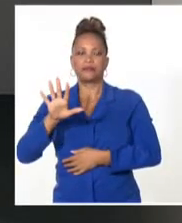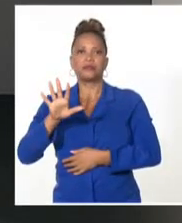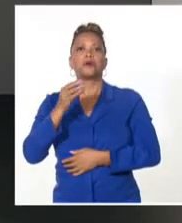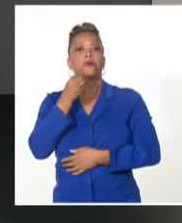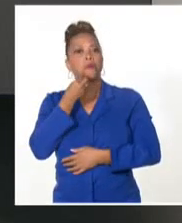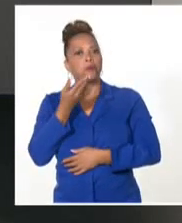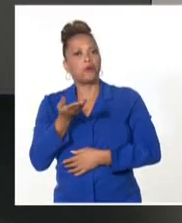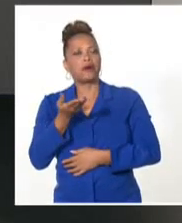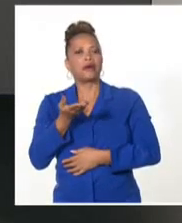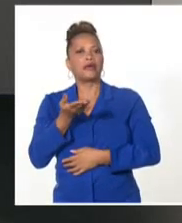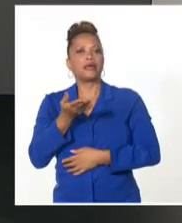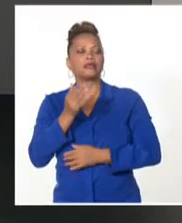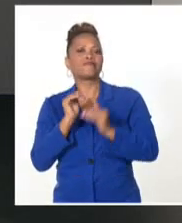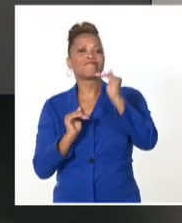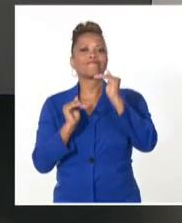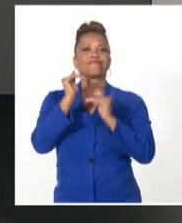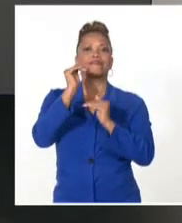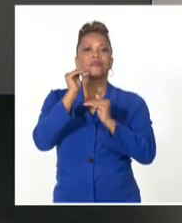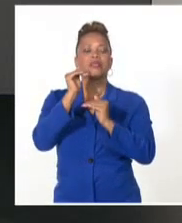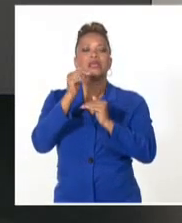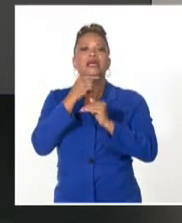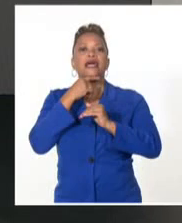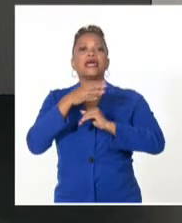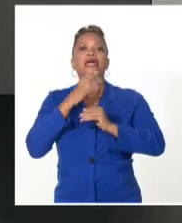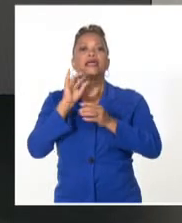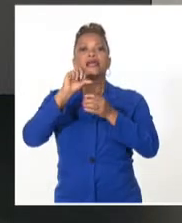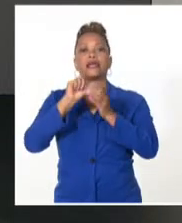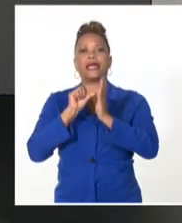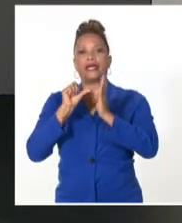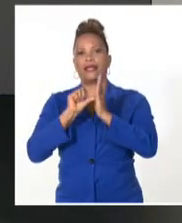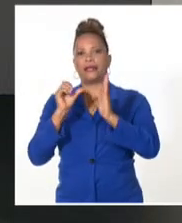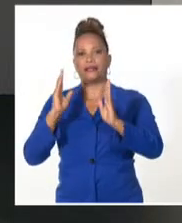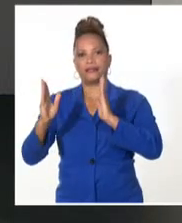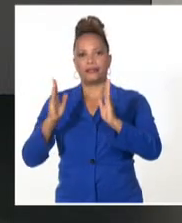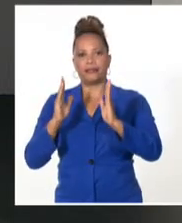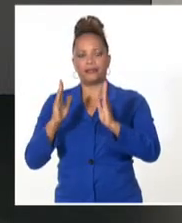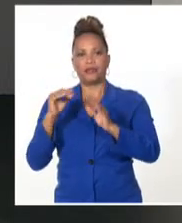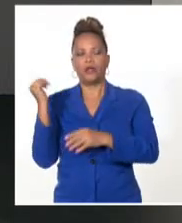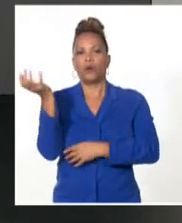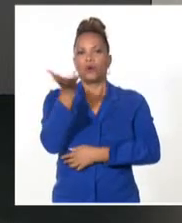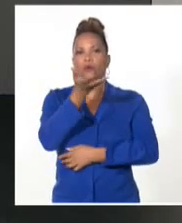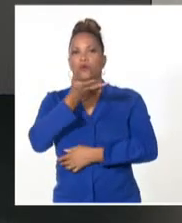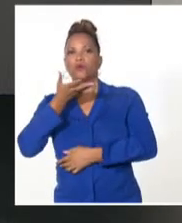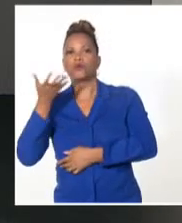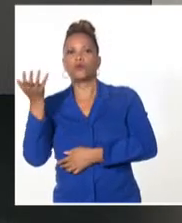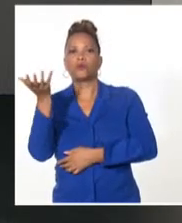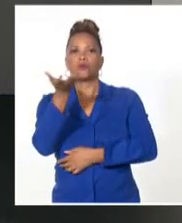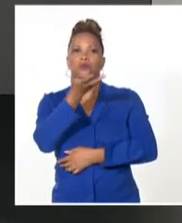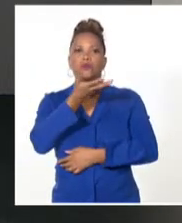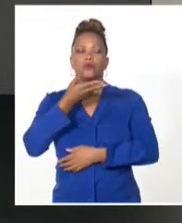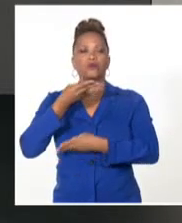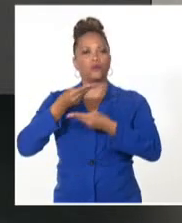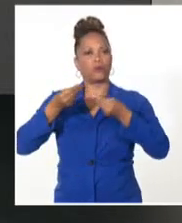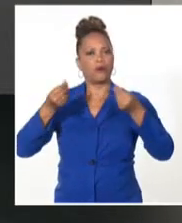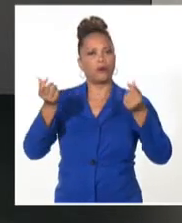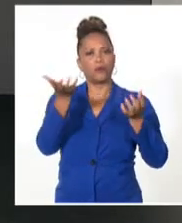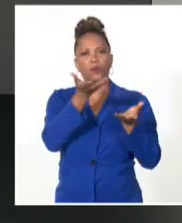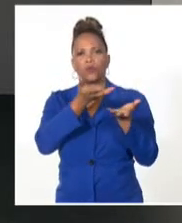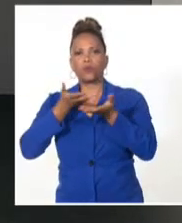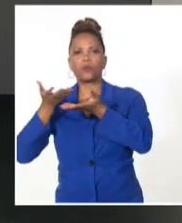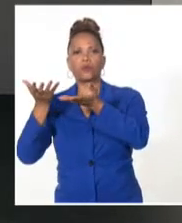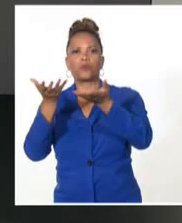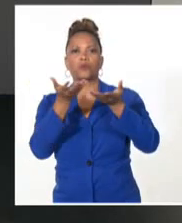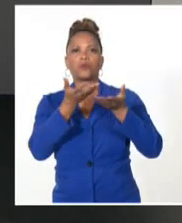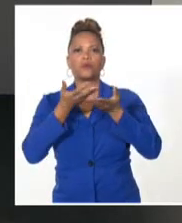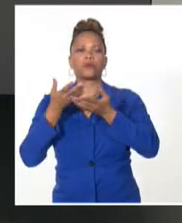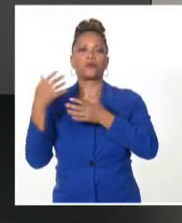valores superiores hacia zonas del interior. En cuanto a los vientos, pues soplarán variables débiles y se impondrá el régimen